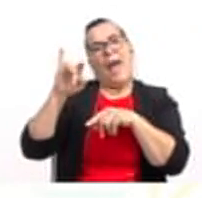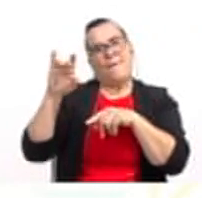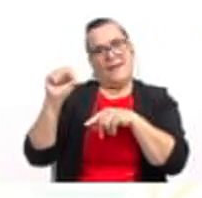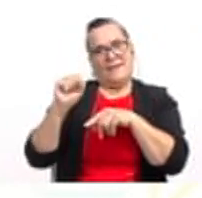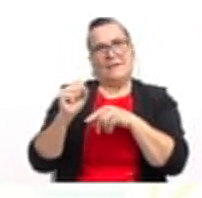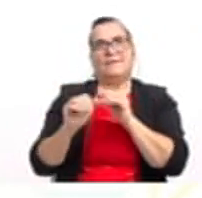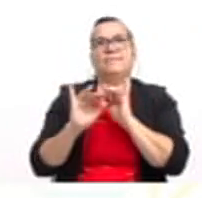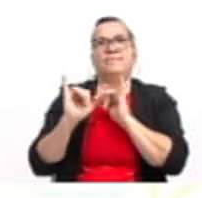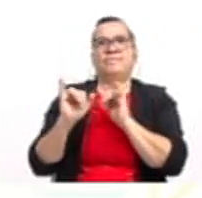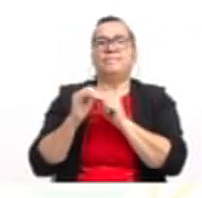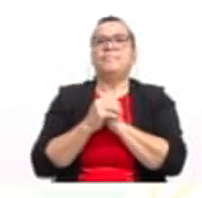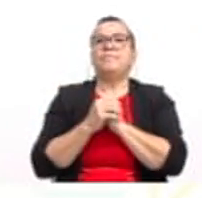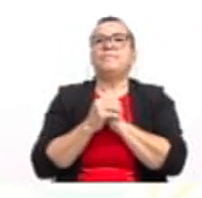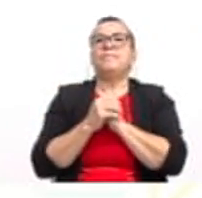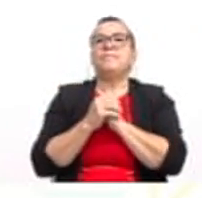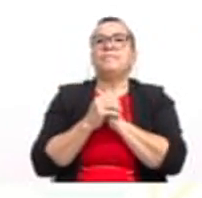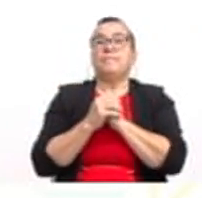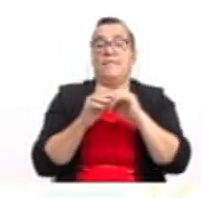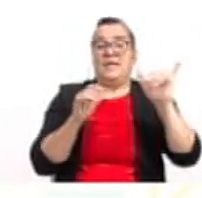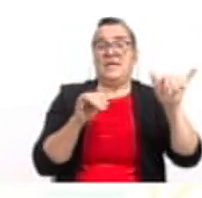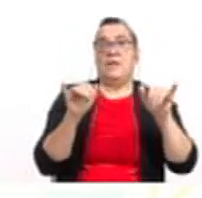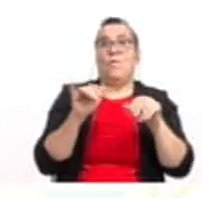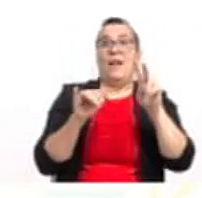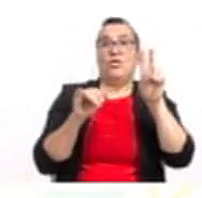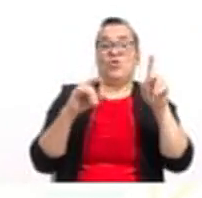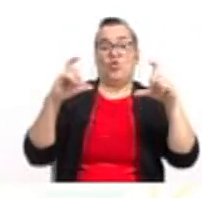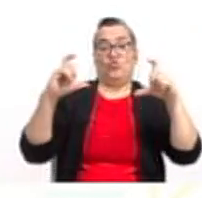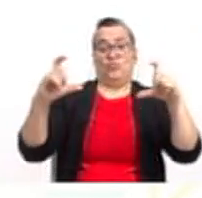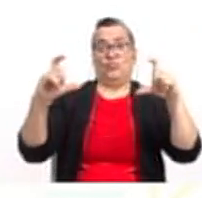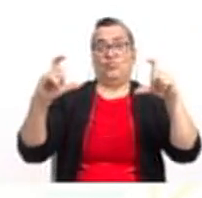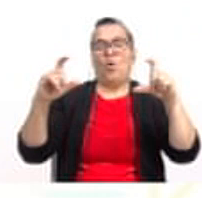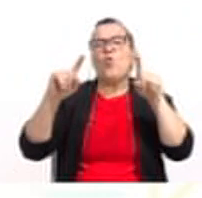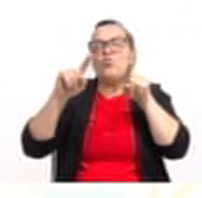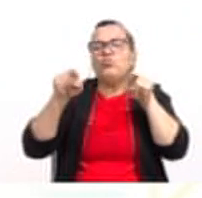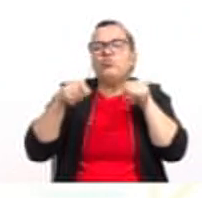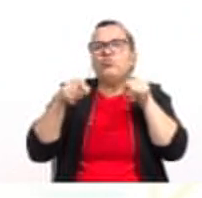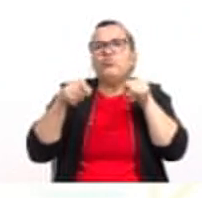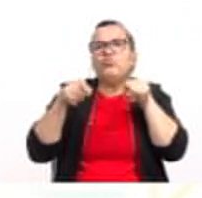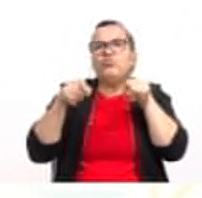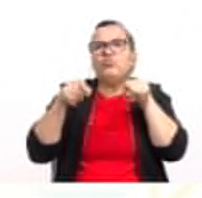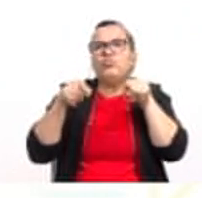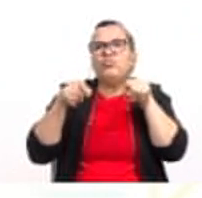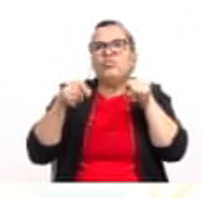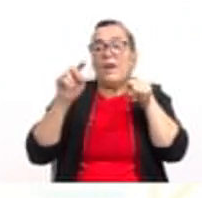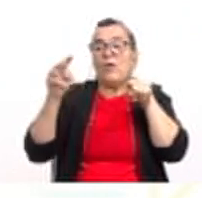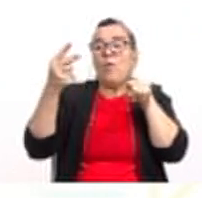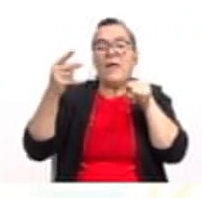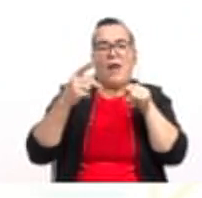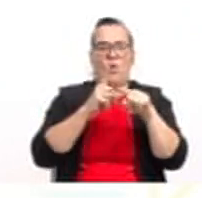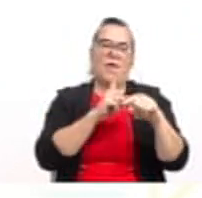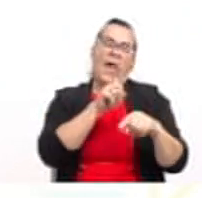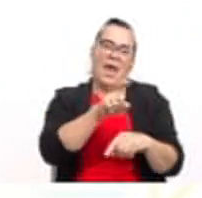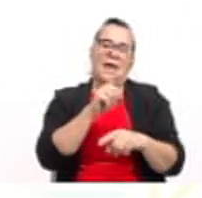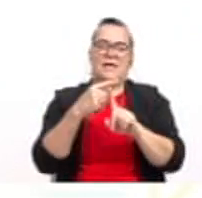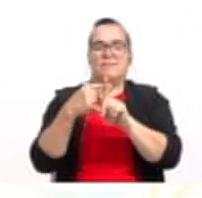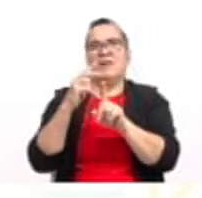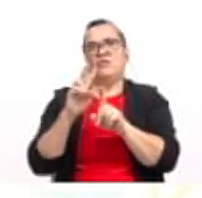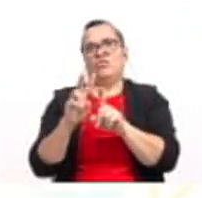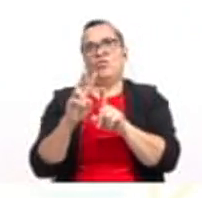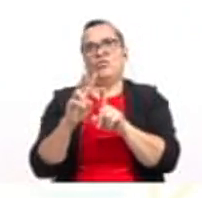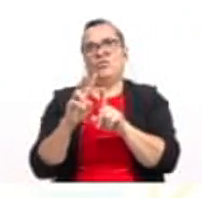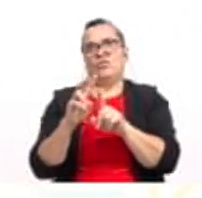vamos a obtener y igual a 2 por el cuadrado de x más 2, que ya estaría expresado,